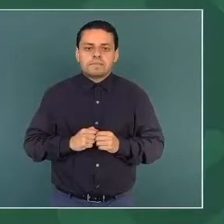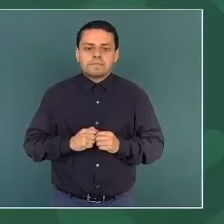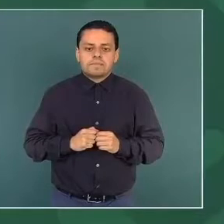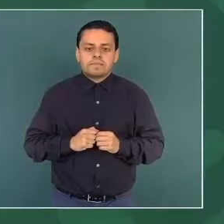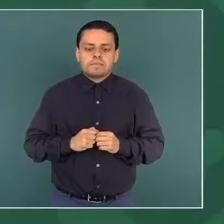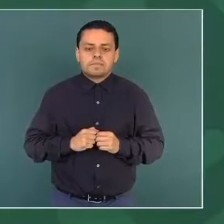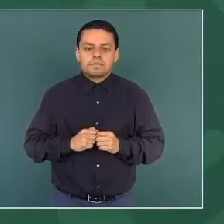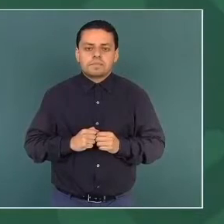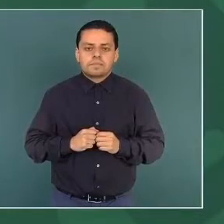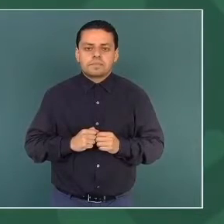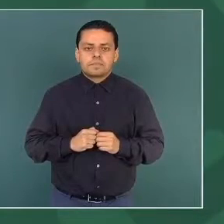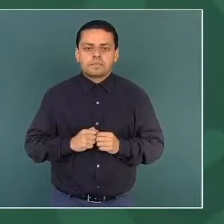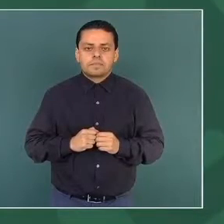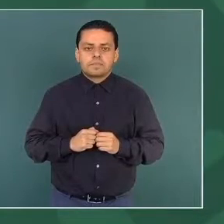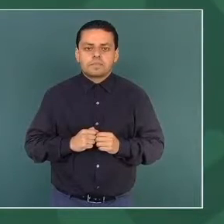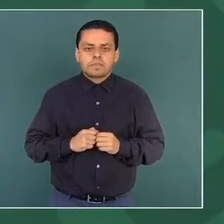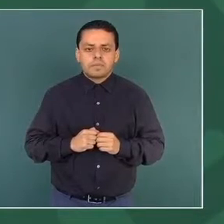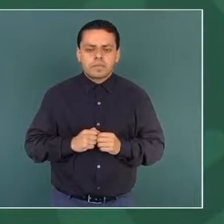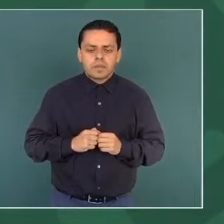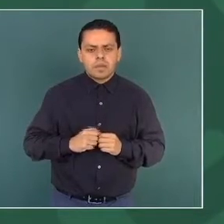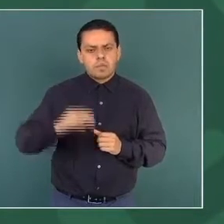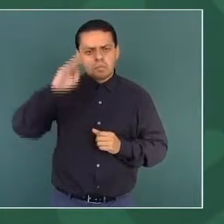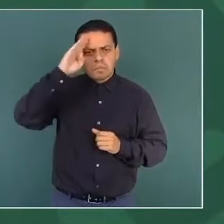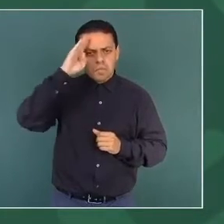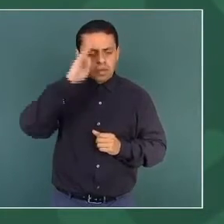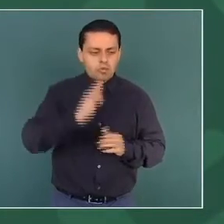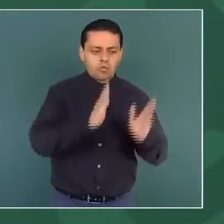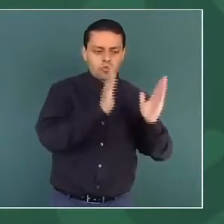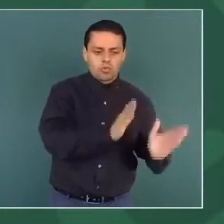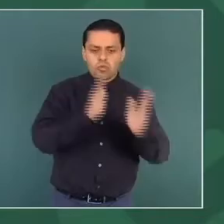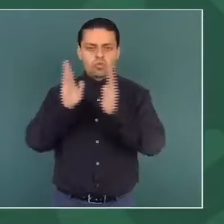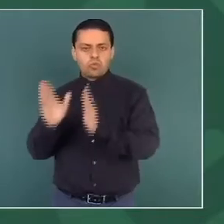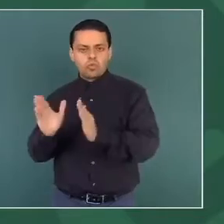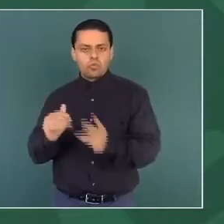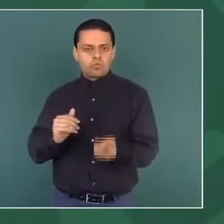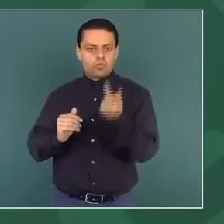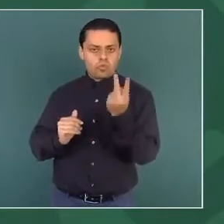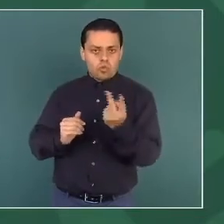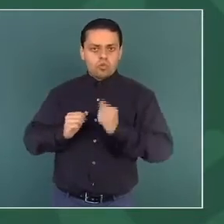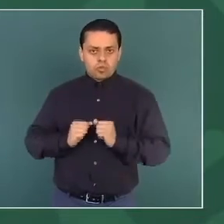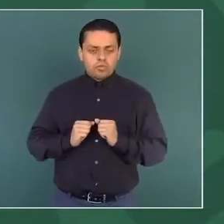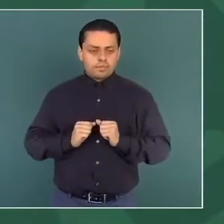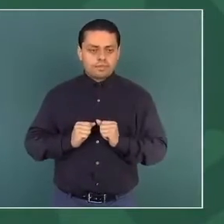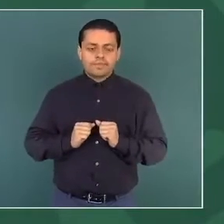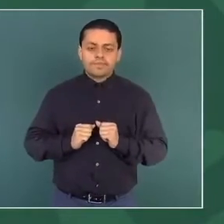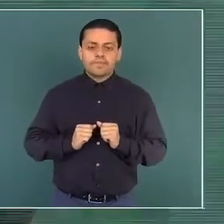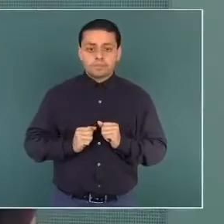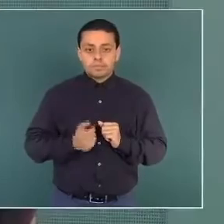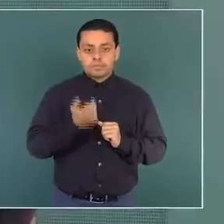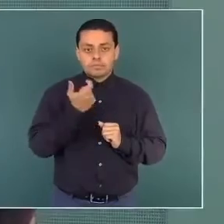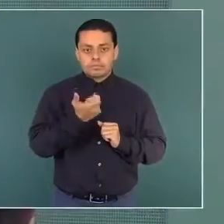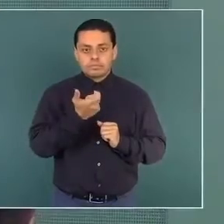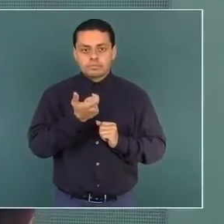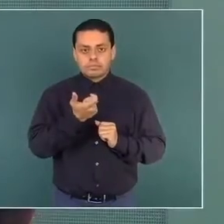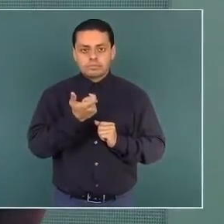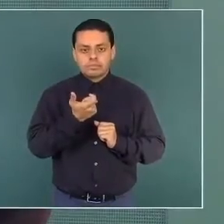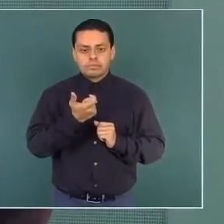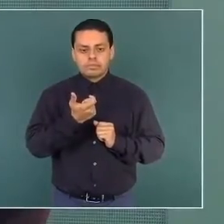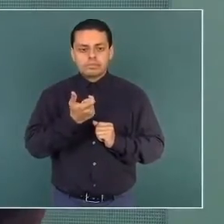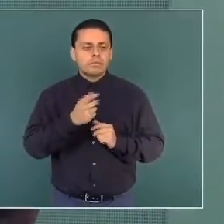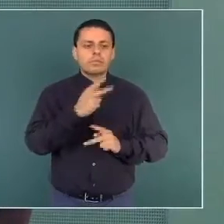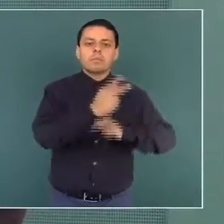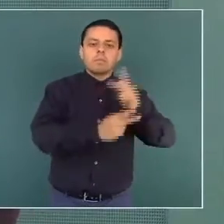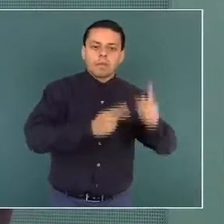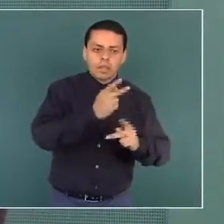pueden clasificar en dos, los que se han entregado a